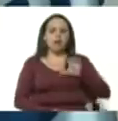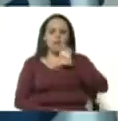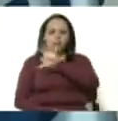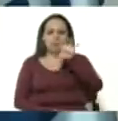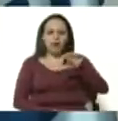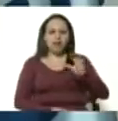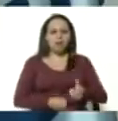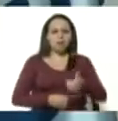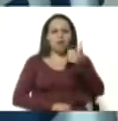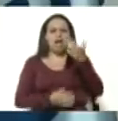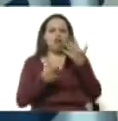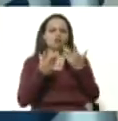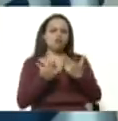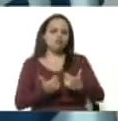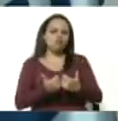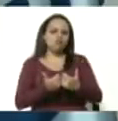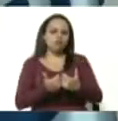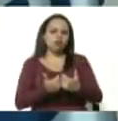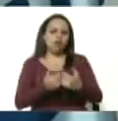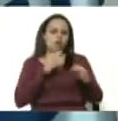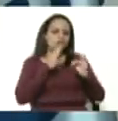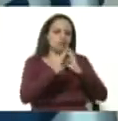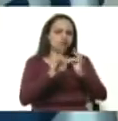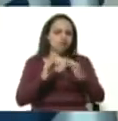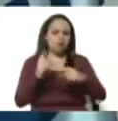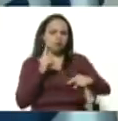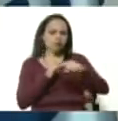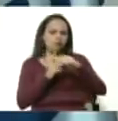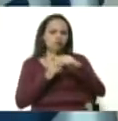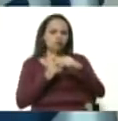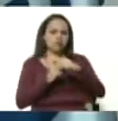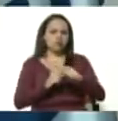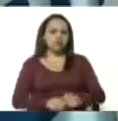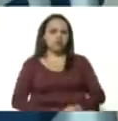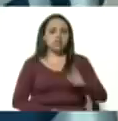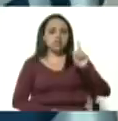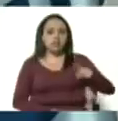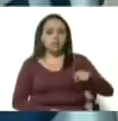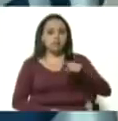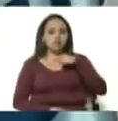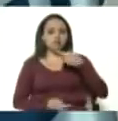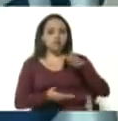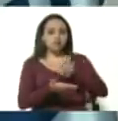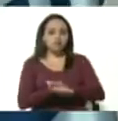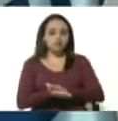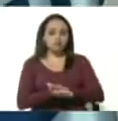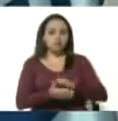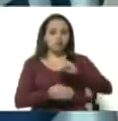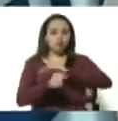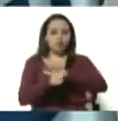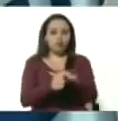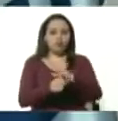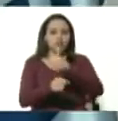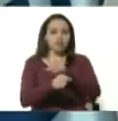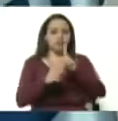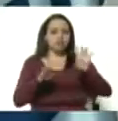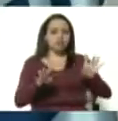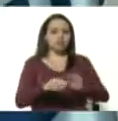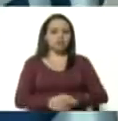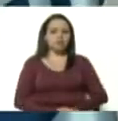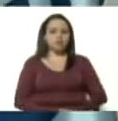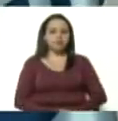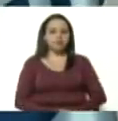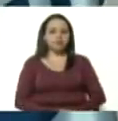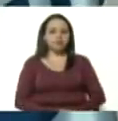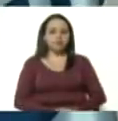mayor número de contagiados y de fallecidos de COVID-19 en el caso del Reino Unido luego